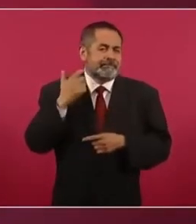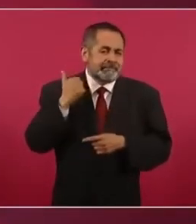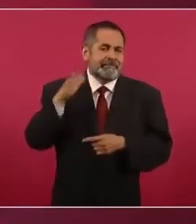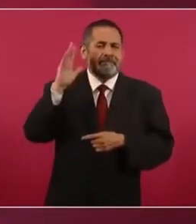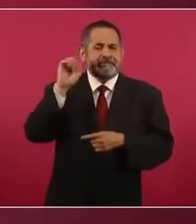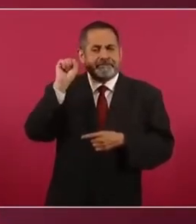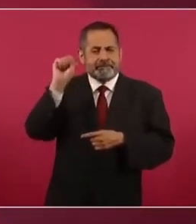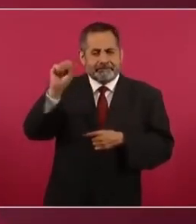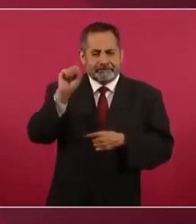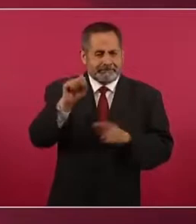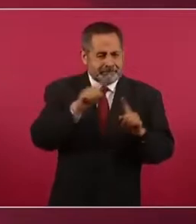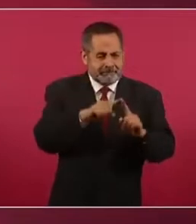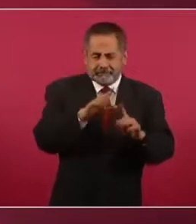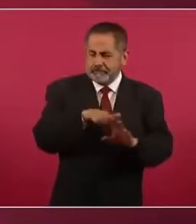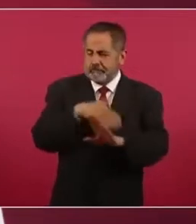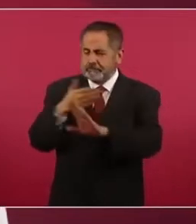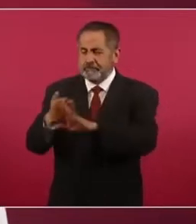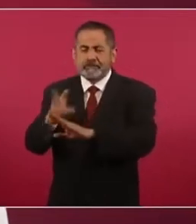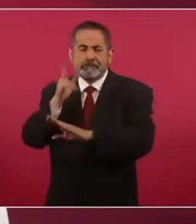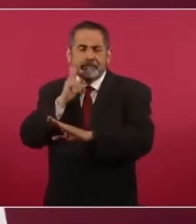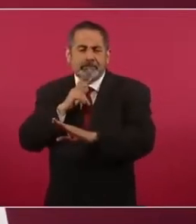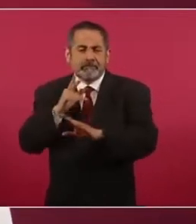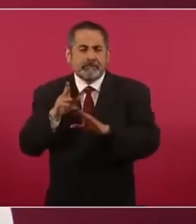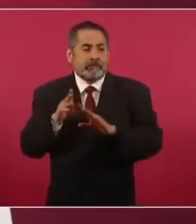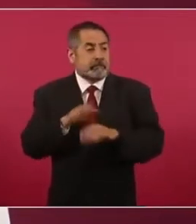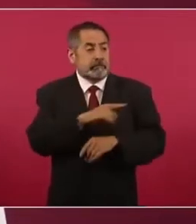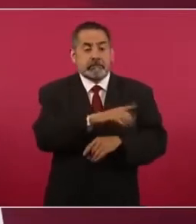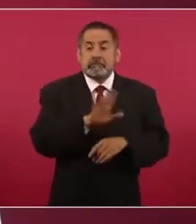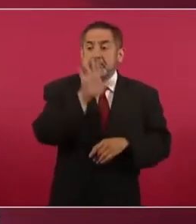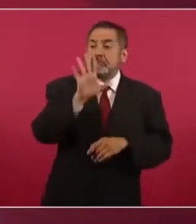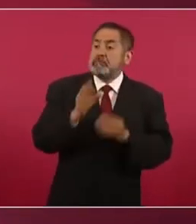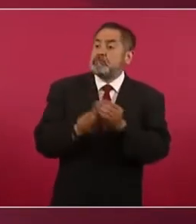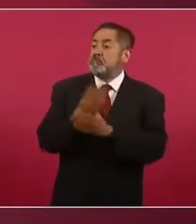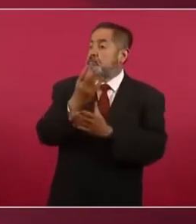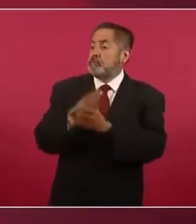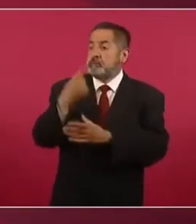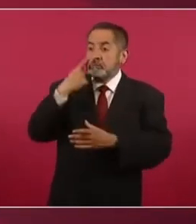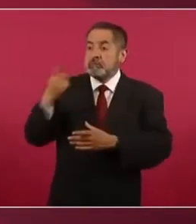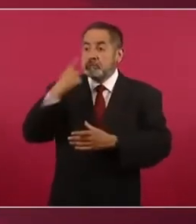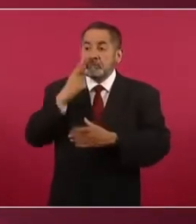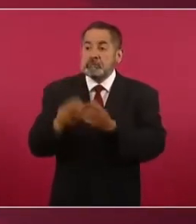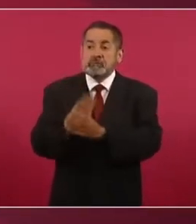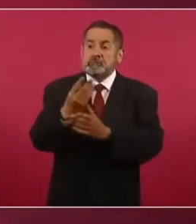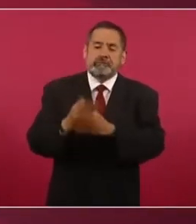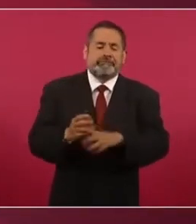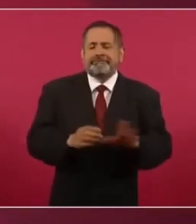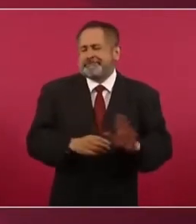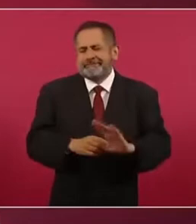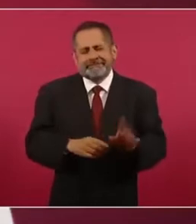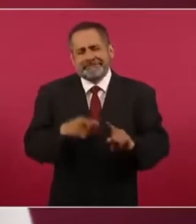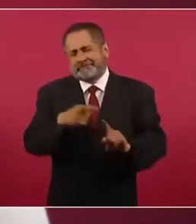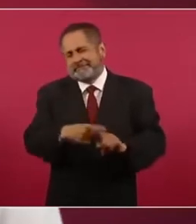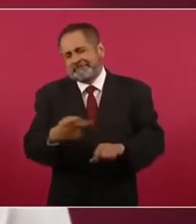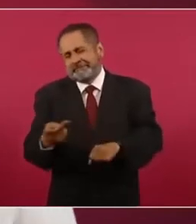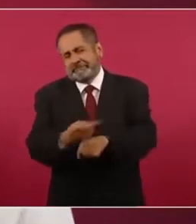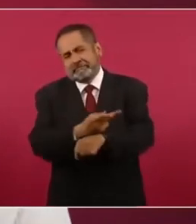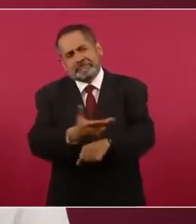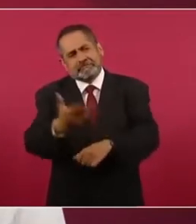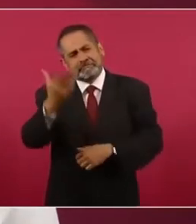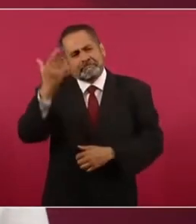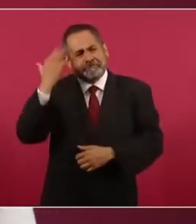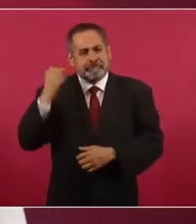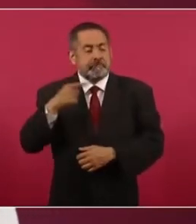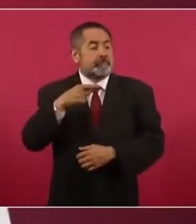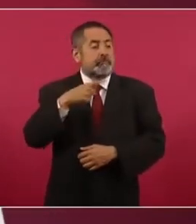contra petróleos mexicanos como si fueran nuevas. Los argumentos del sindicato son para presionar